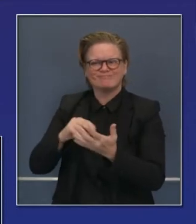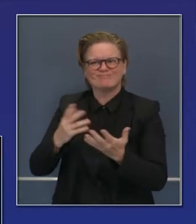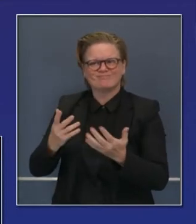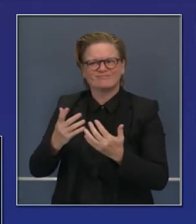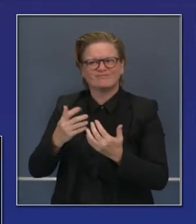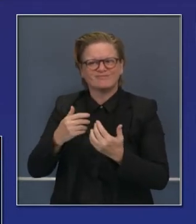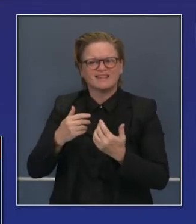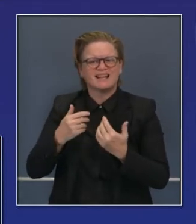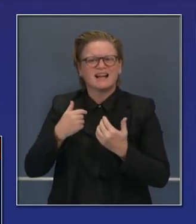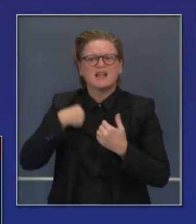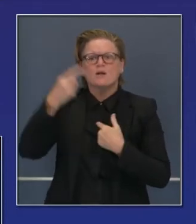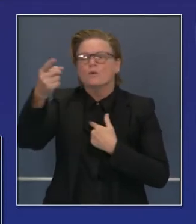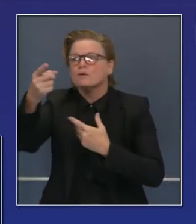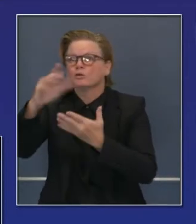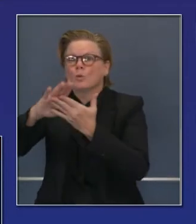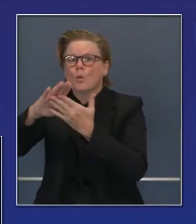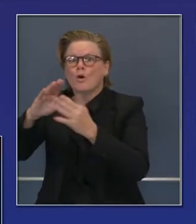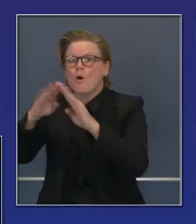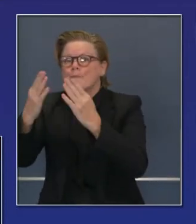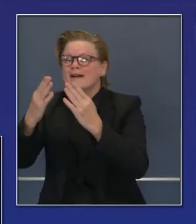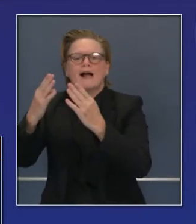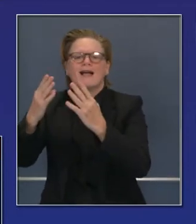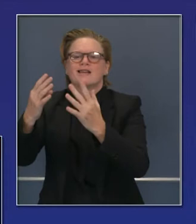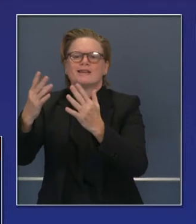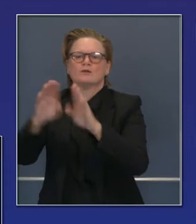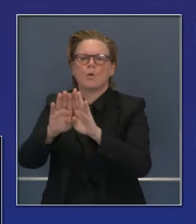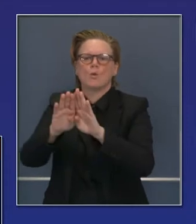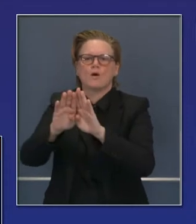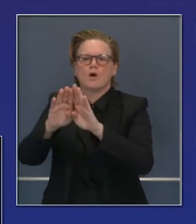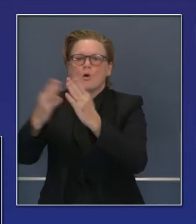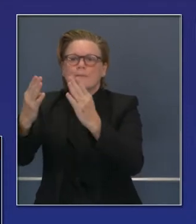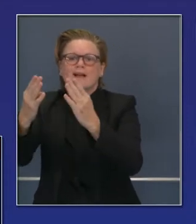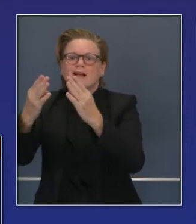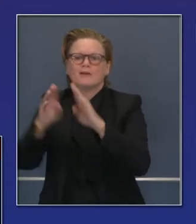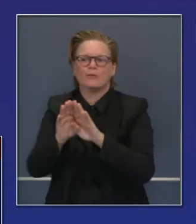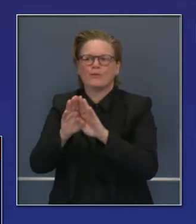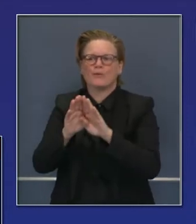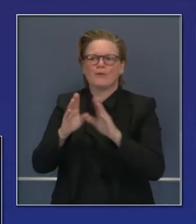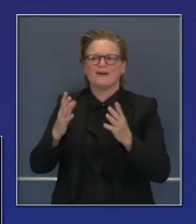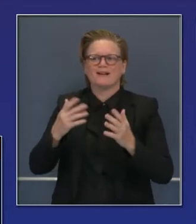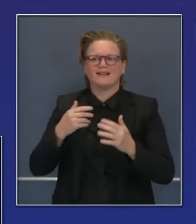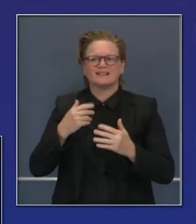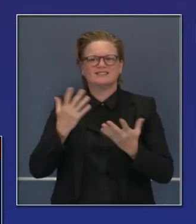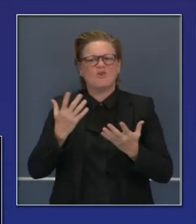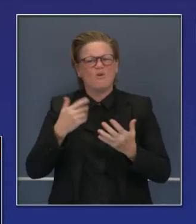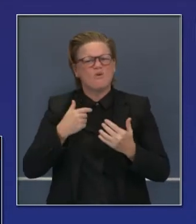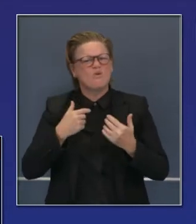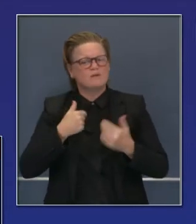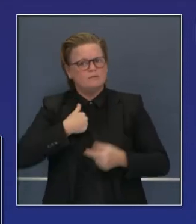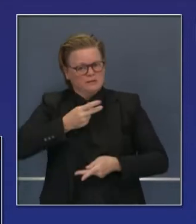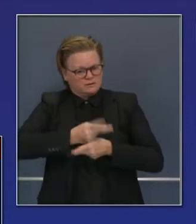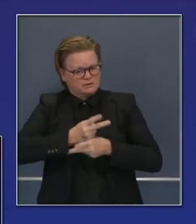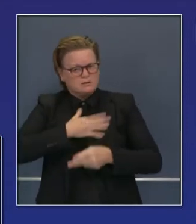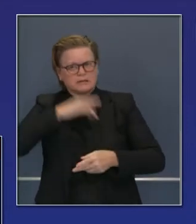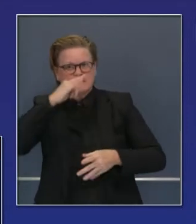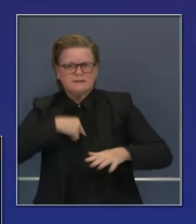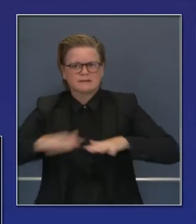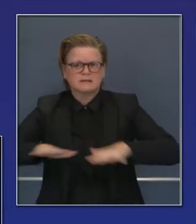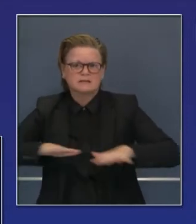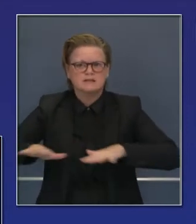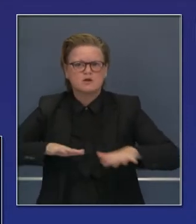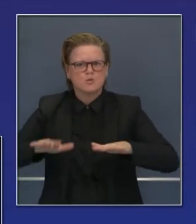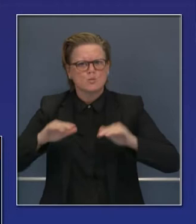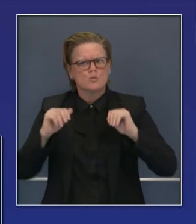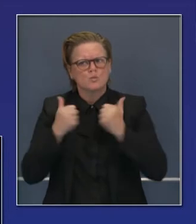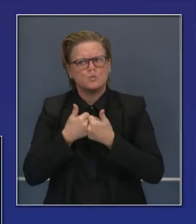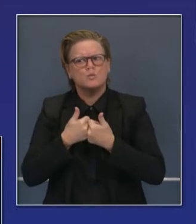por tiempo, se abrió de forma breve, fue cerrada de nuevo. Es un reto el cuidar